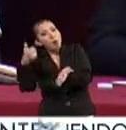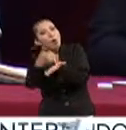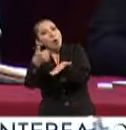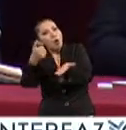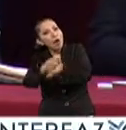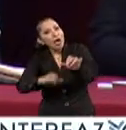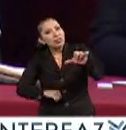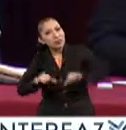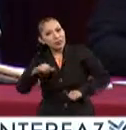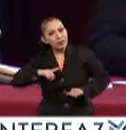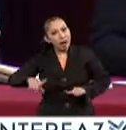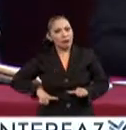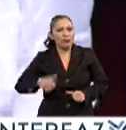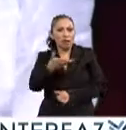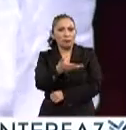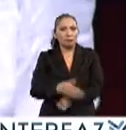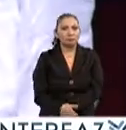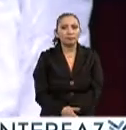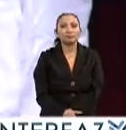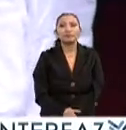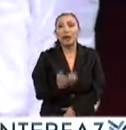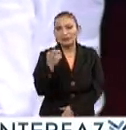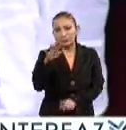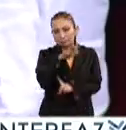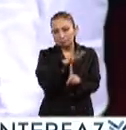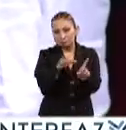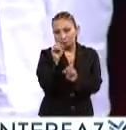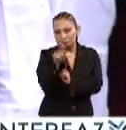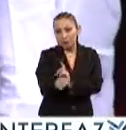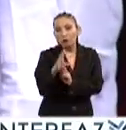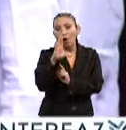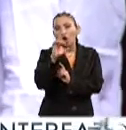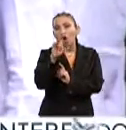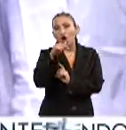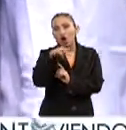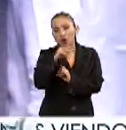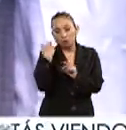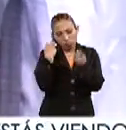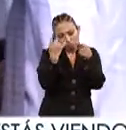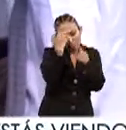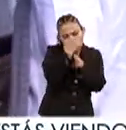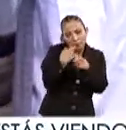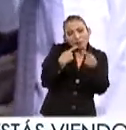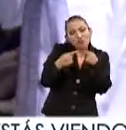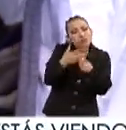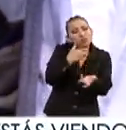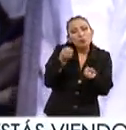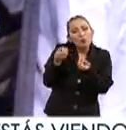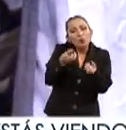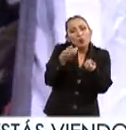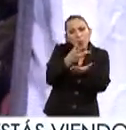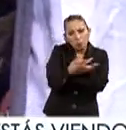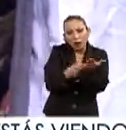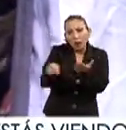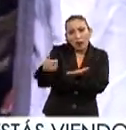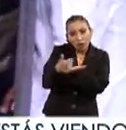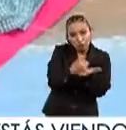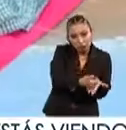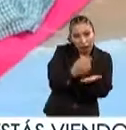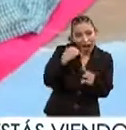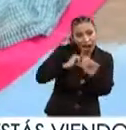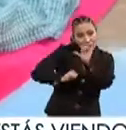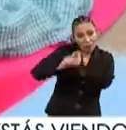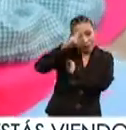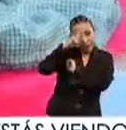las acciones de gobierno en este contexto el coloquio se planteó examinar y discutir los aportes del programa tanto a la